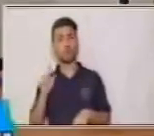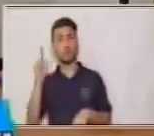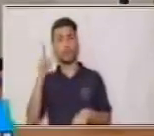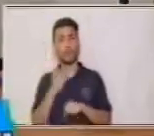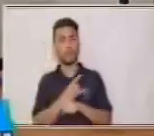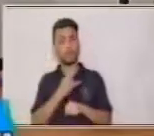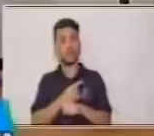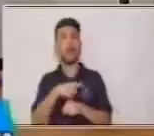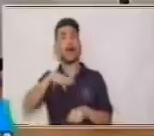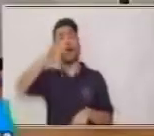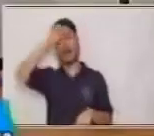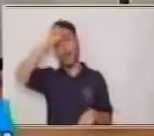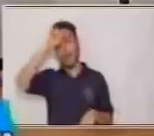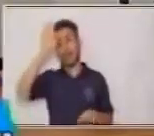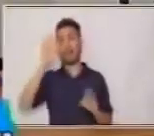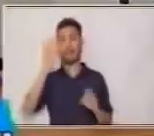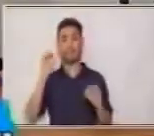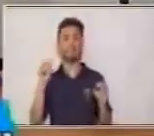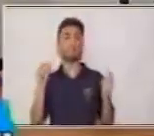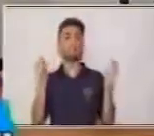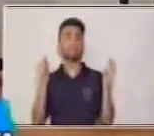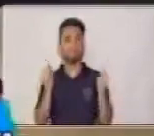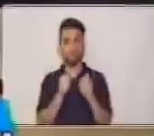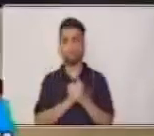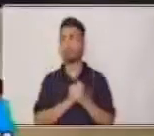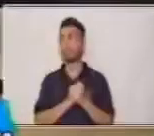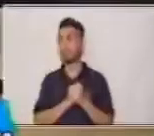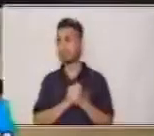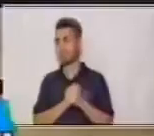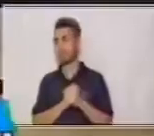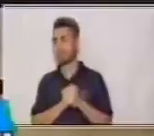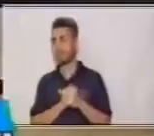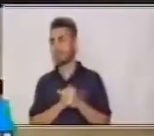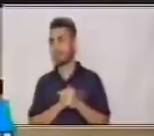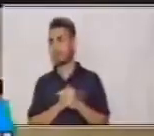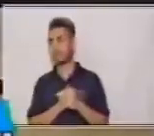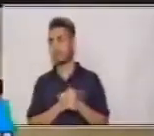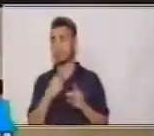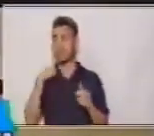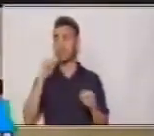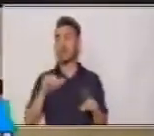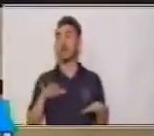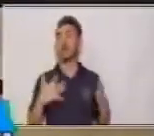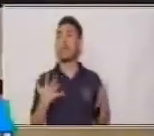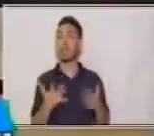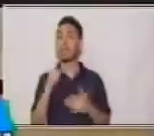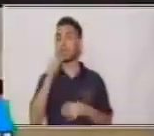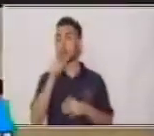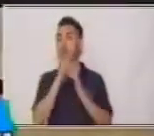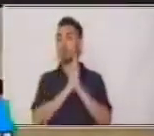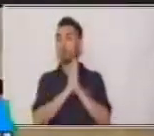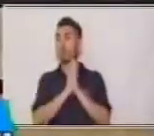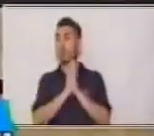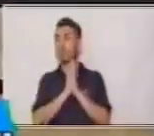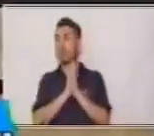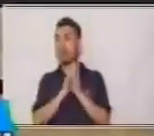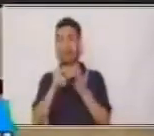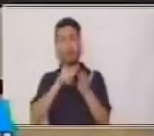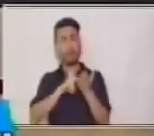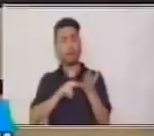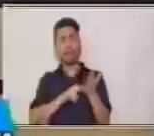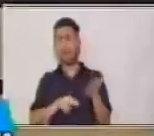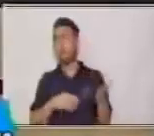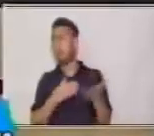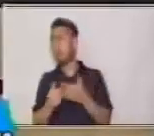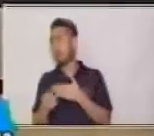aprendizaje sea más eficaz. Ahora bien, yo te invito a que por favor leas cualquier